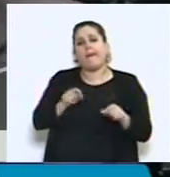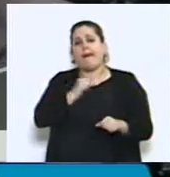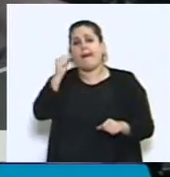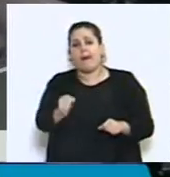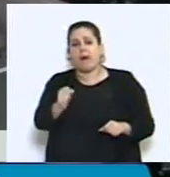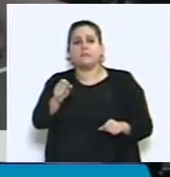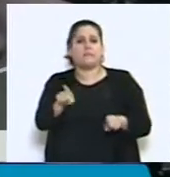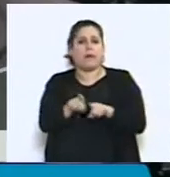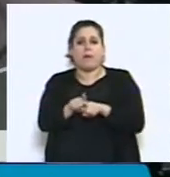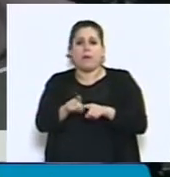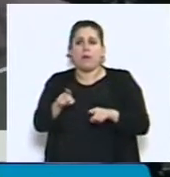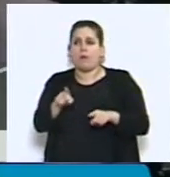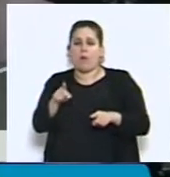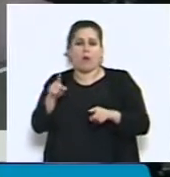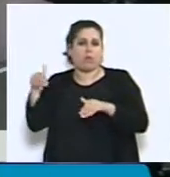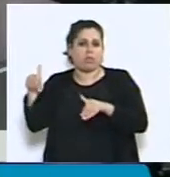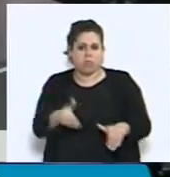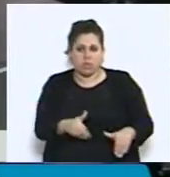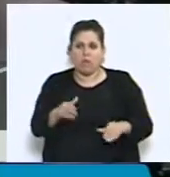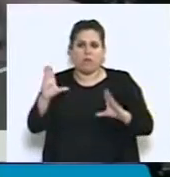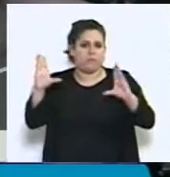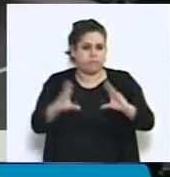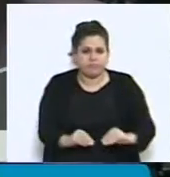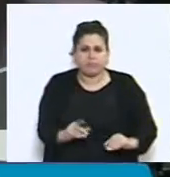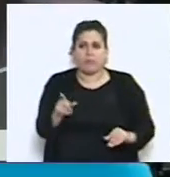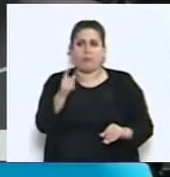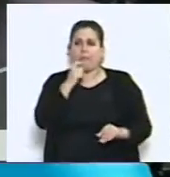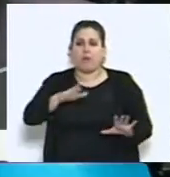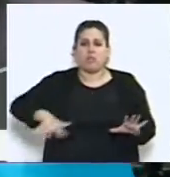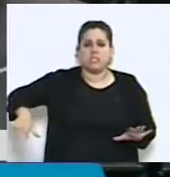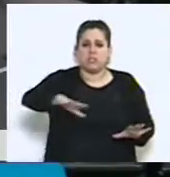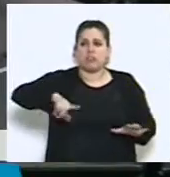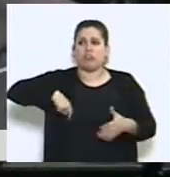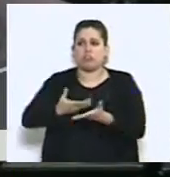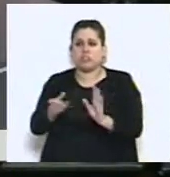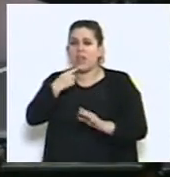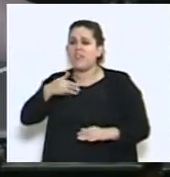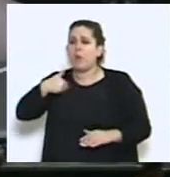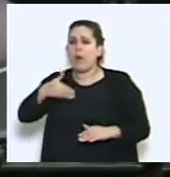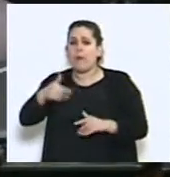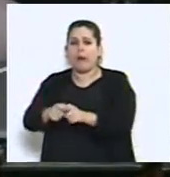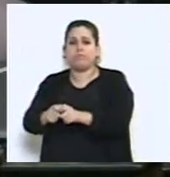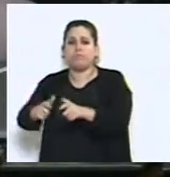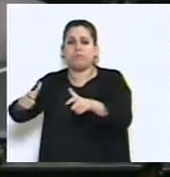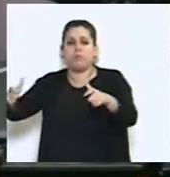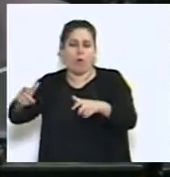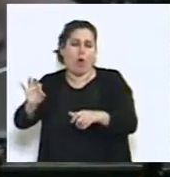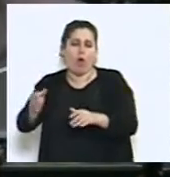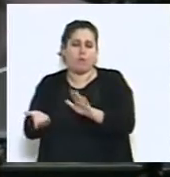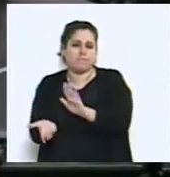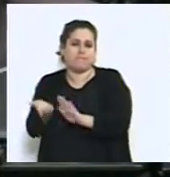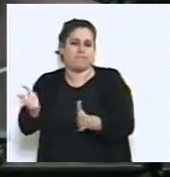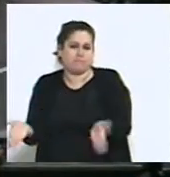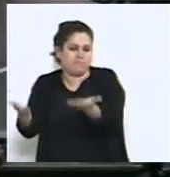llegue un derrame que no llega nunca a esos sectores de la sociedad que le dicen que el crecimiento en algún momento le va a alcanzar. Aquí hay políticas